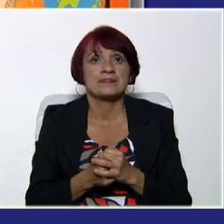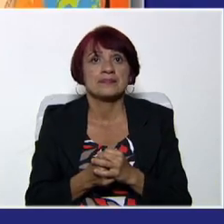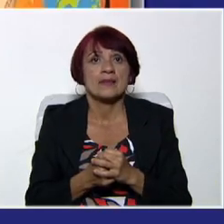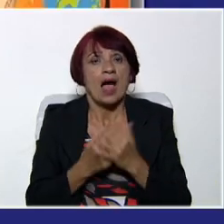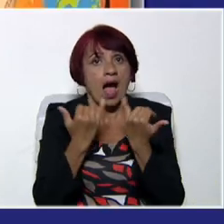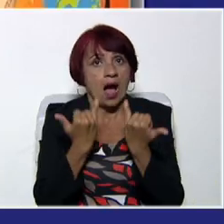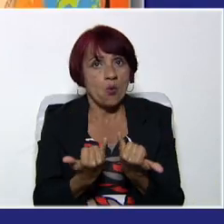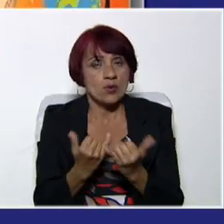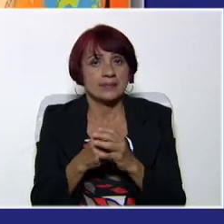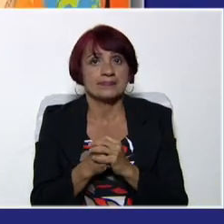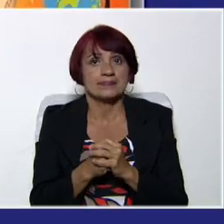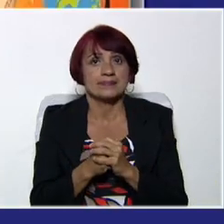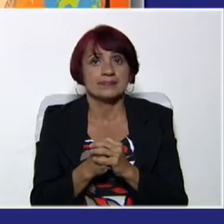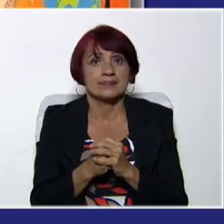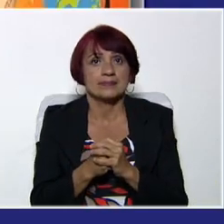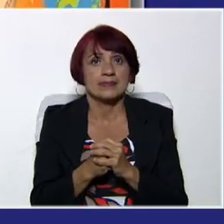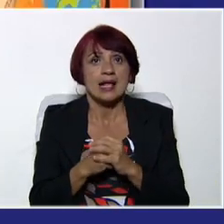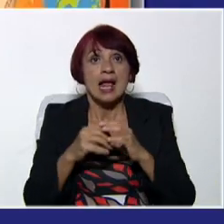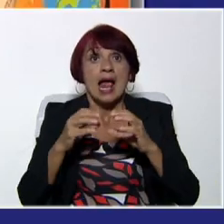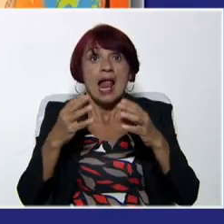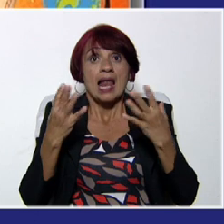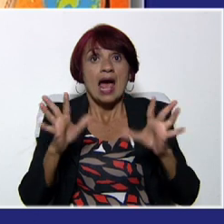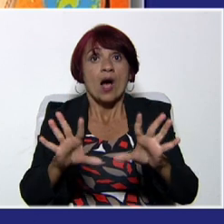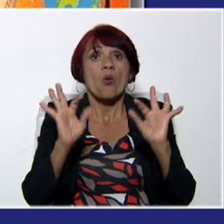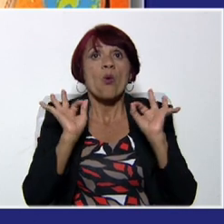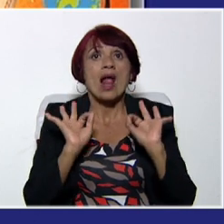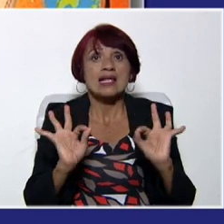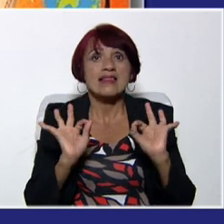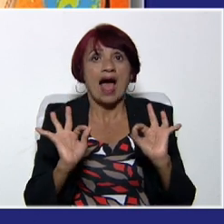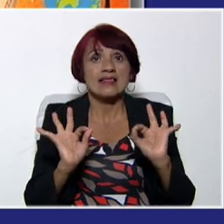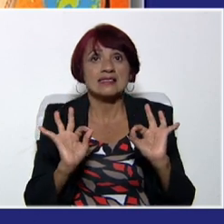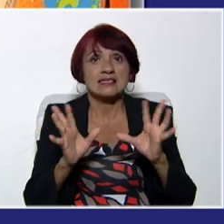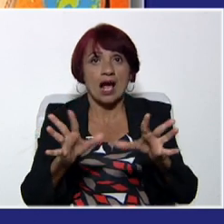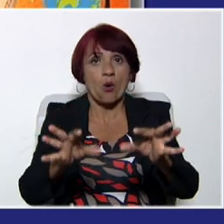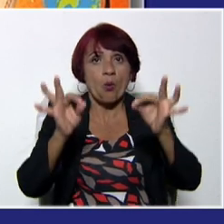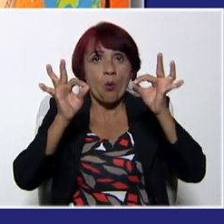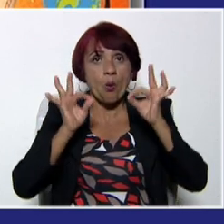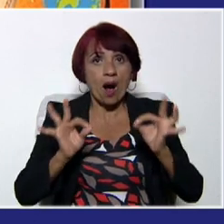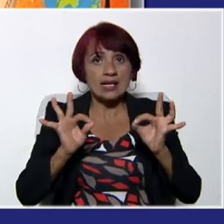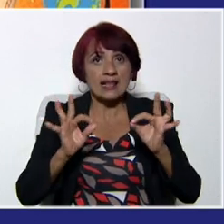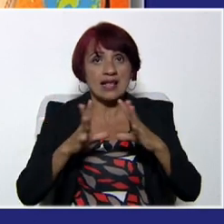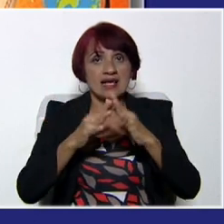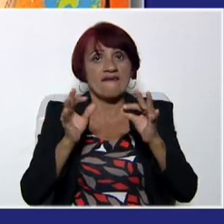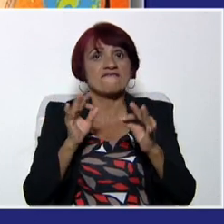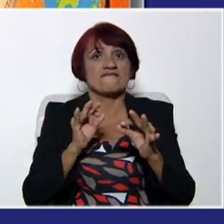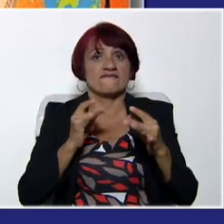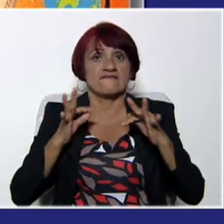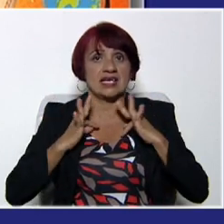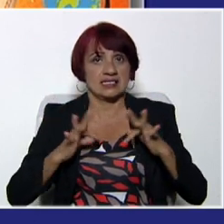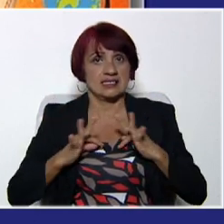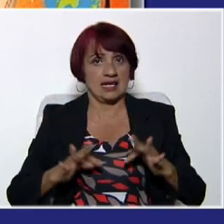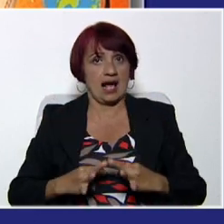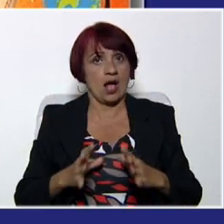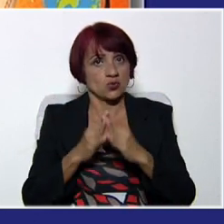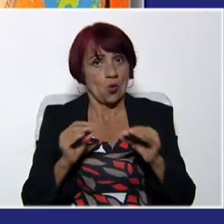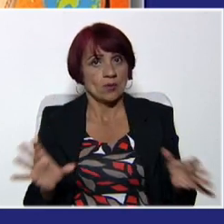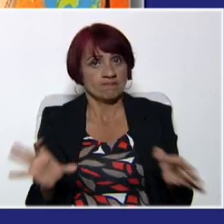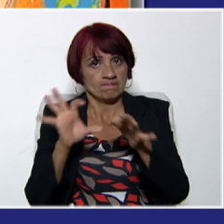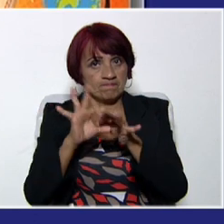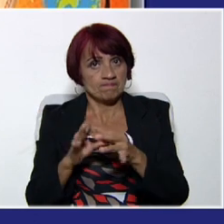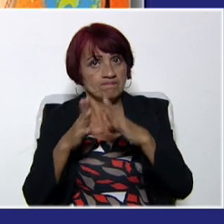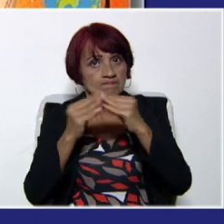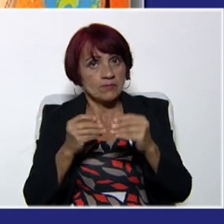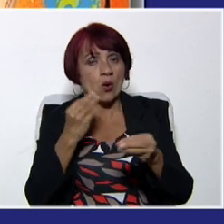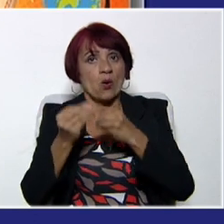Ahora, las cualidades físicas. Hablamos de las potencialidades físicas que van muy ligadas a la